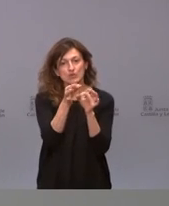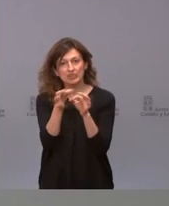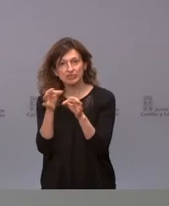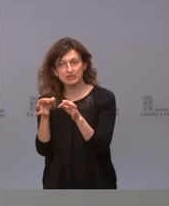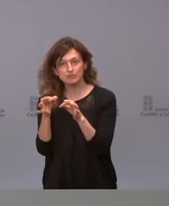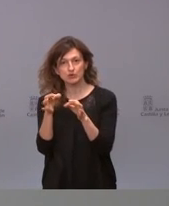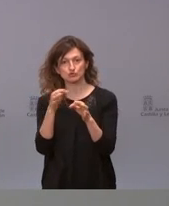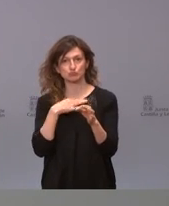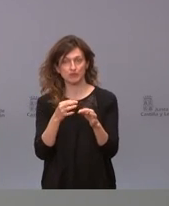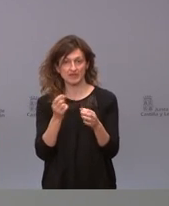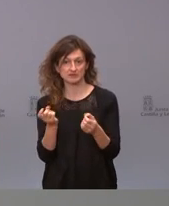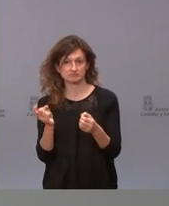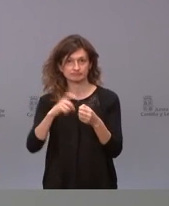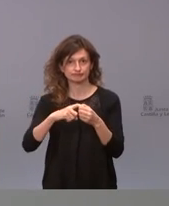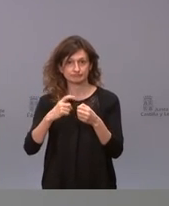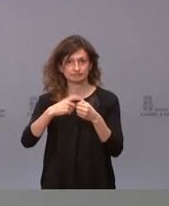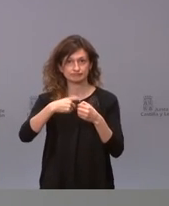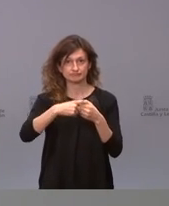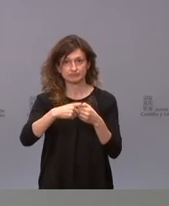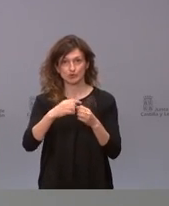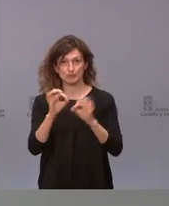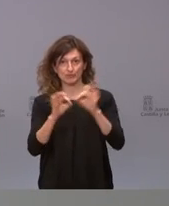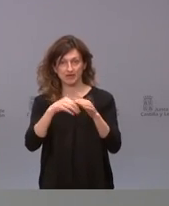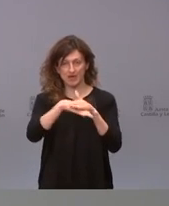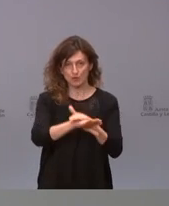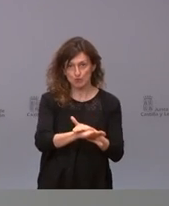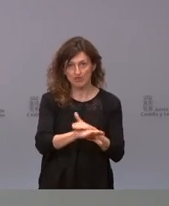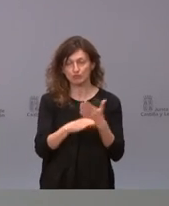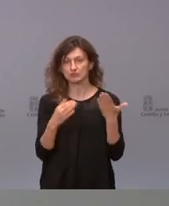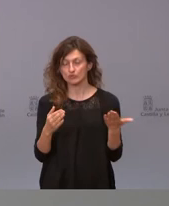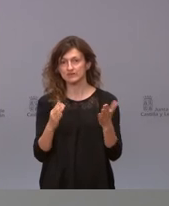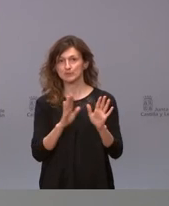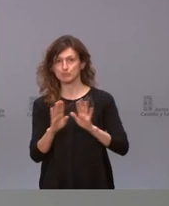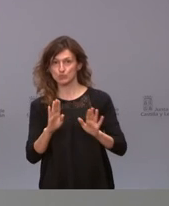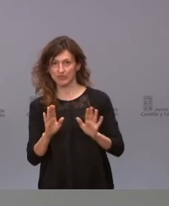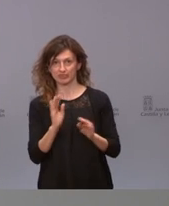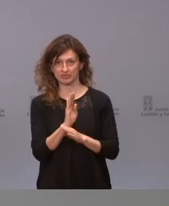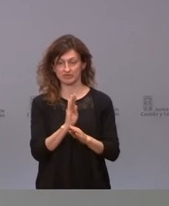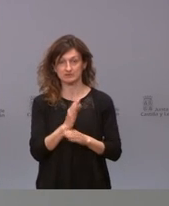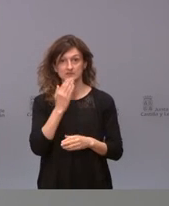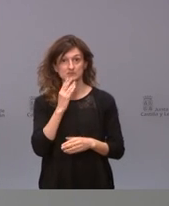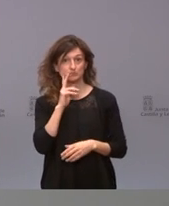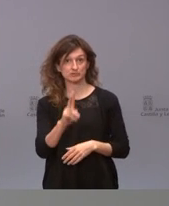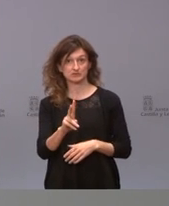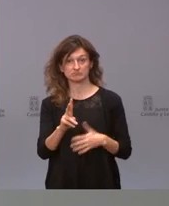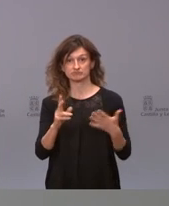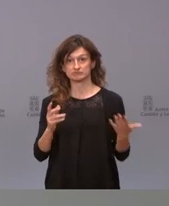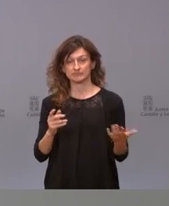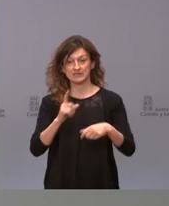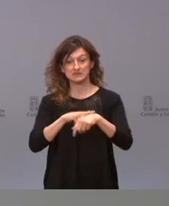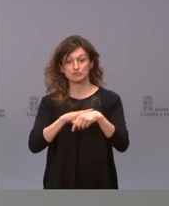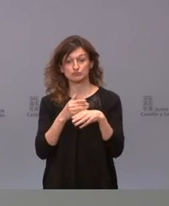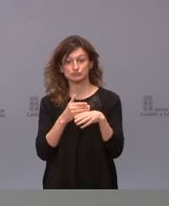estar incorporando por su incidencia acumulada y por lo tanto hay que tener prudencia si pasan tiempo